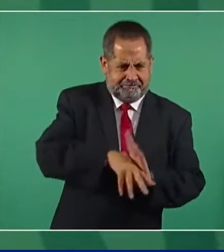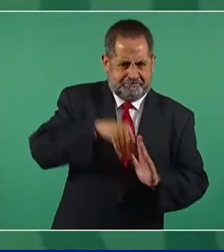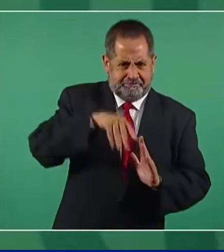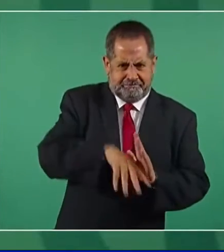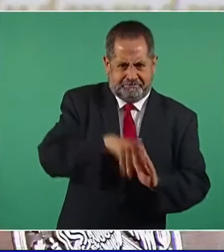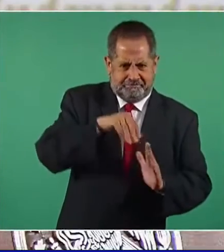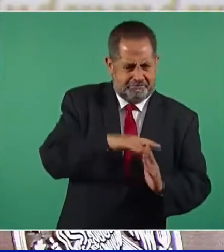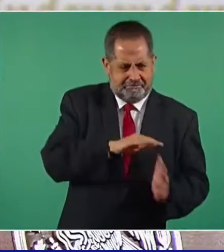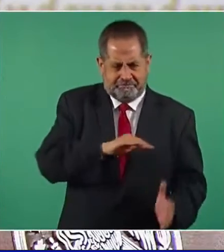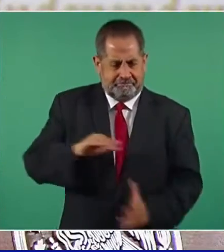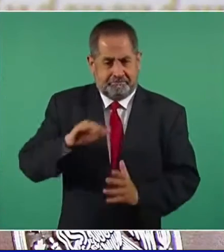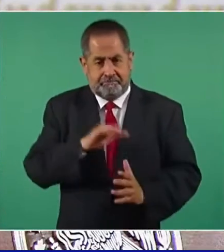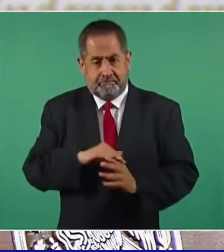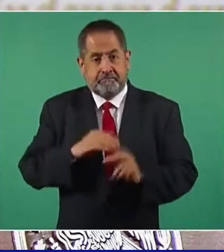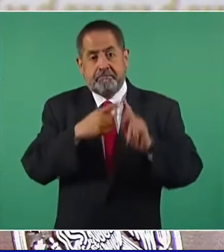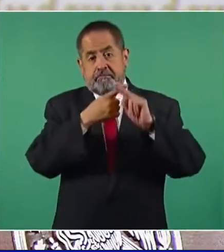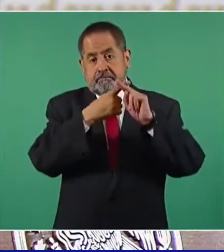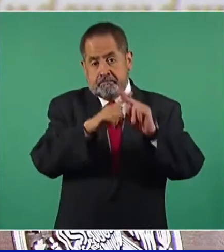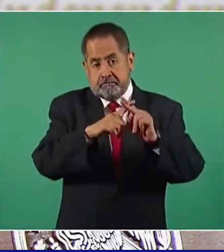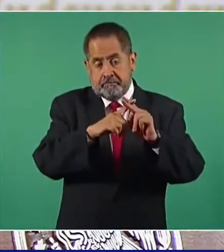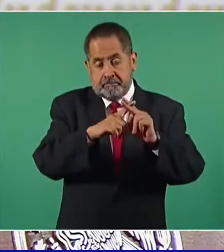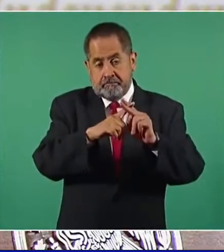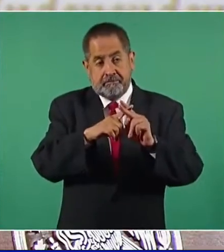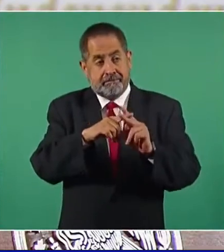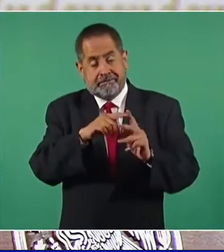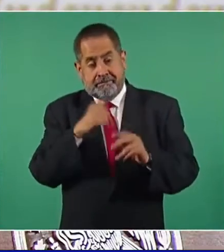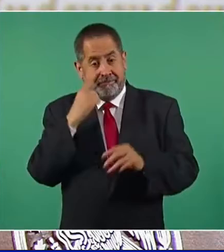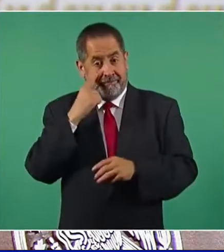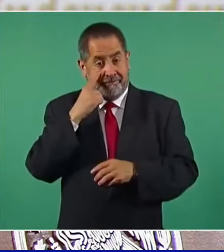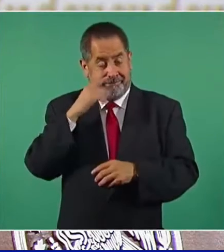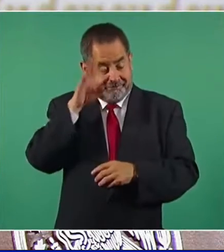Pero a partir de ahí, porque para llegar a eso,